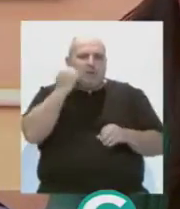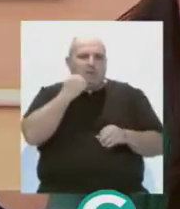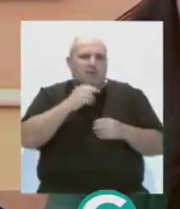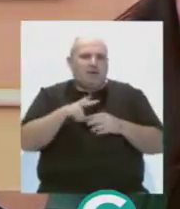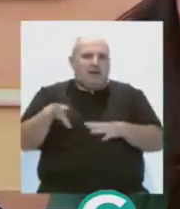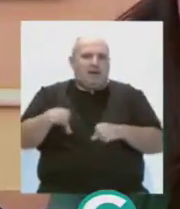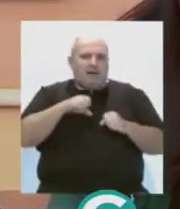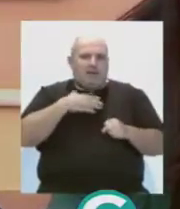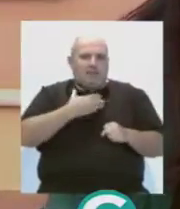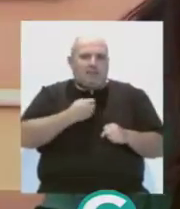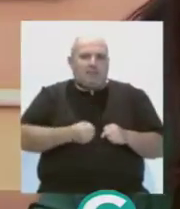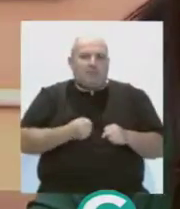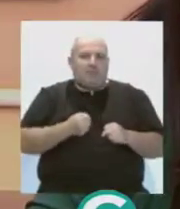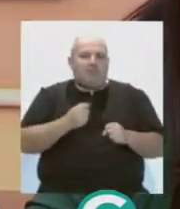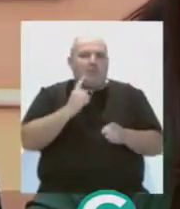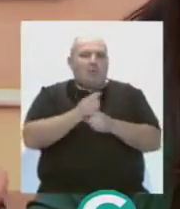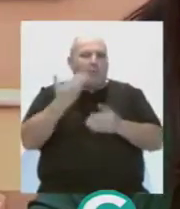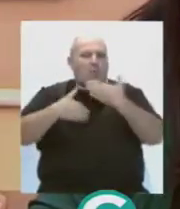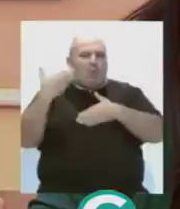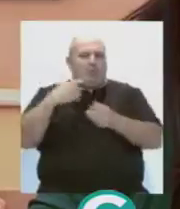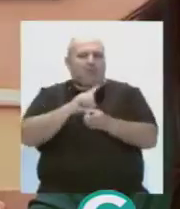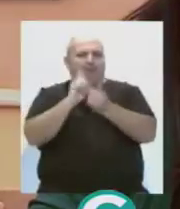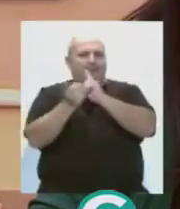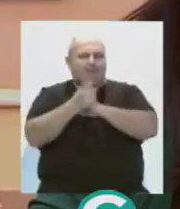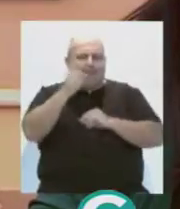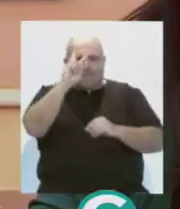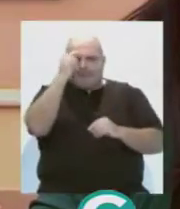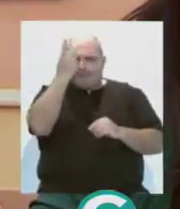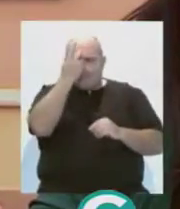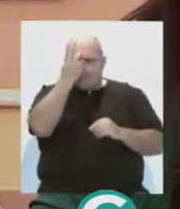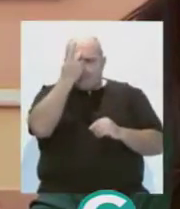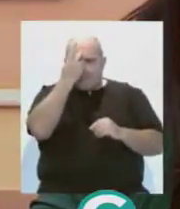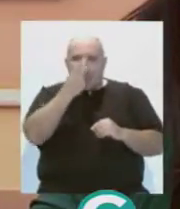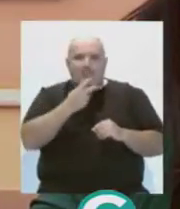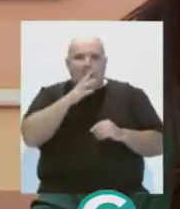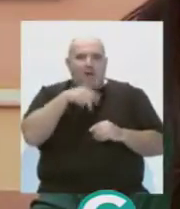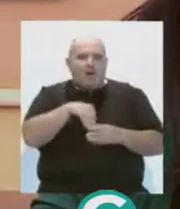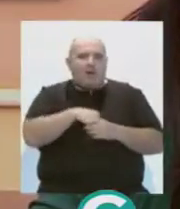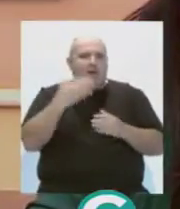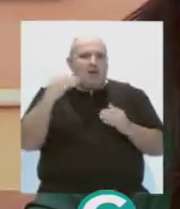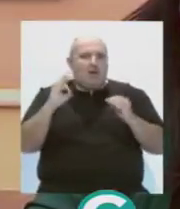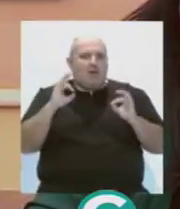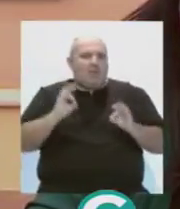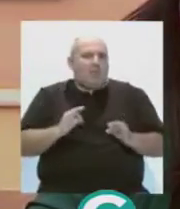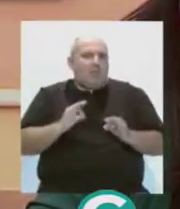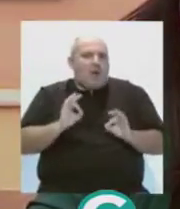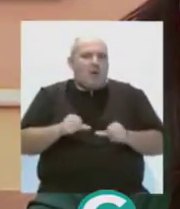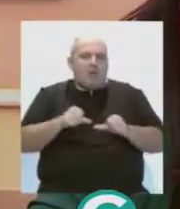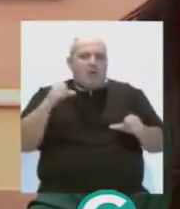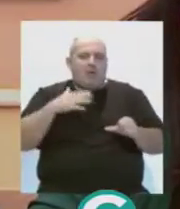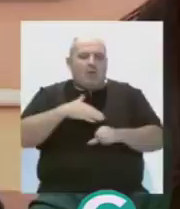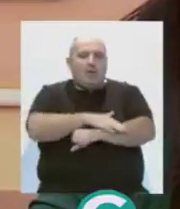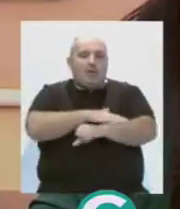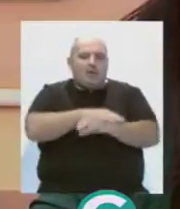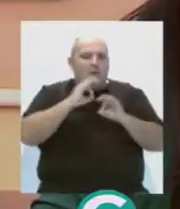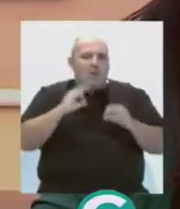remunicipalización, contradiciendo lo que había dicho el delegado del Gobierno y haciendo exactamente, utilizando las